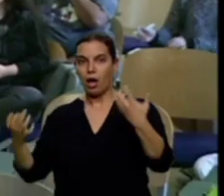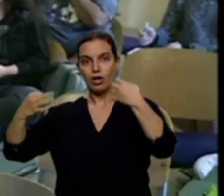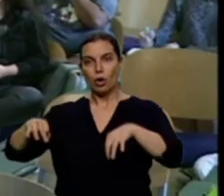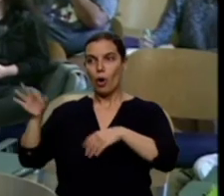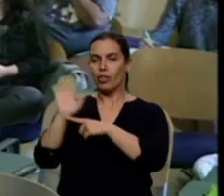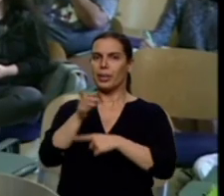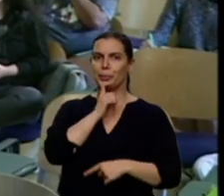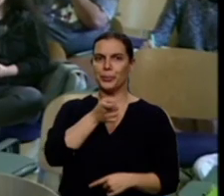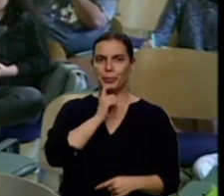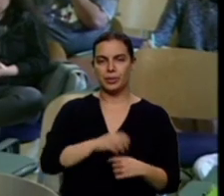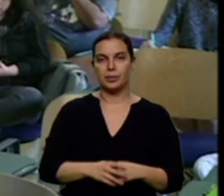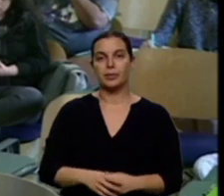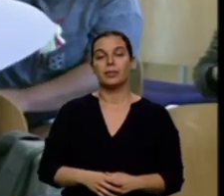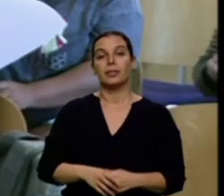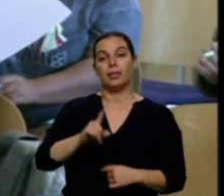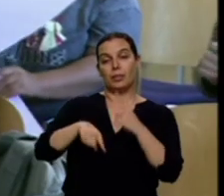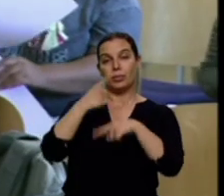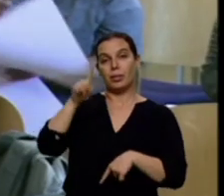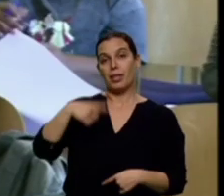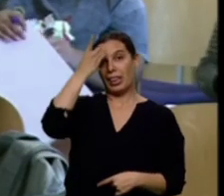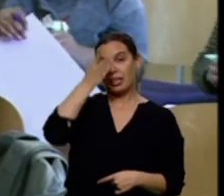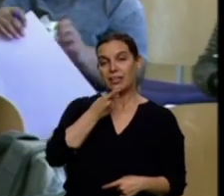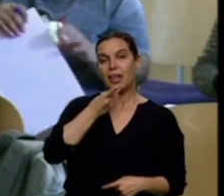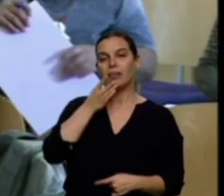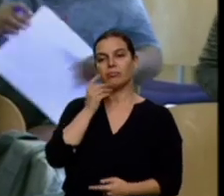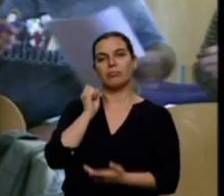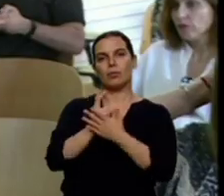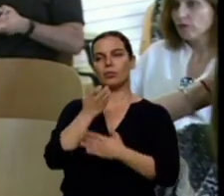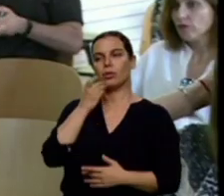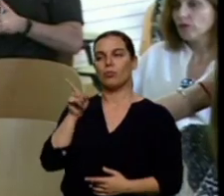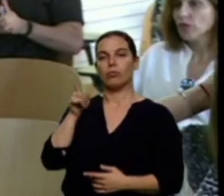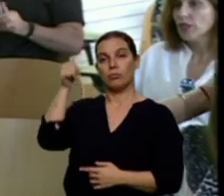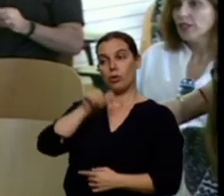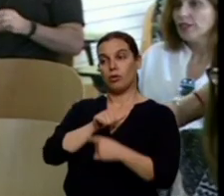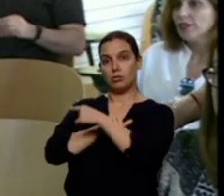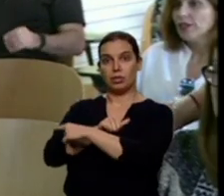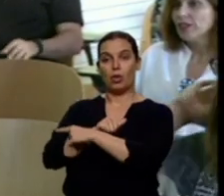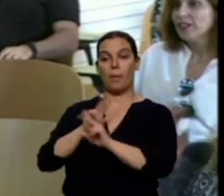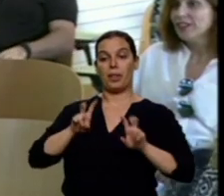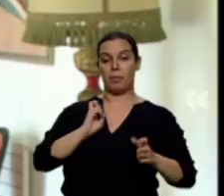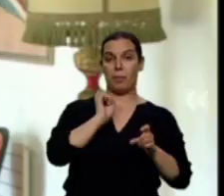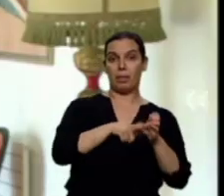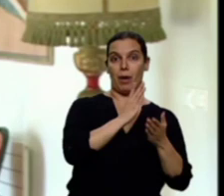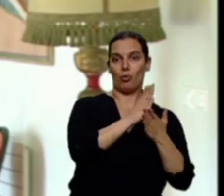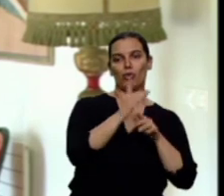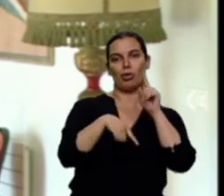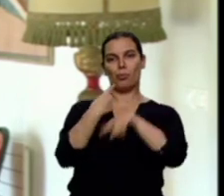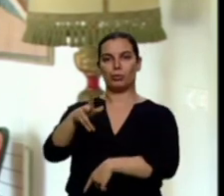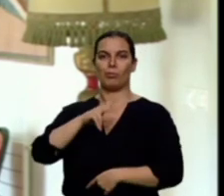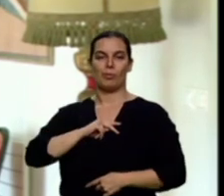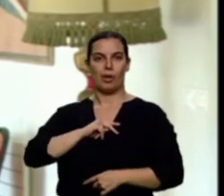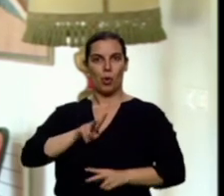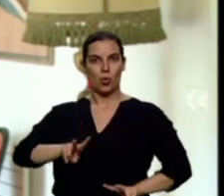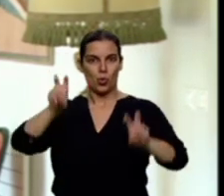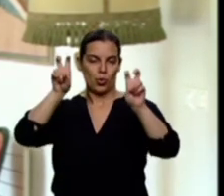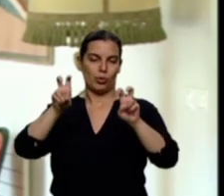lenguaje, el universo digital apuesta por el Javi de Castro, un joven leonés que pasó de asistente a este curso a premio revelación en el Salón del Cómic de Barcelona hace dos